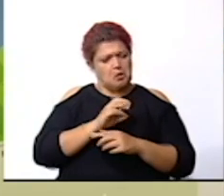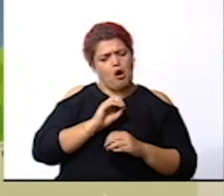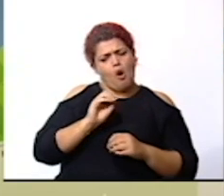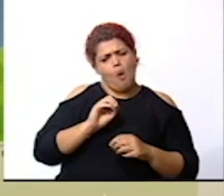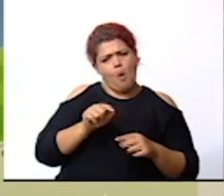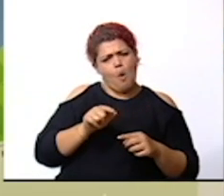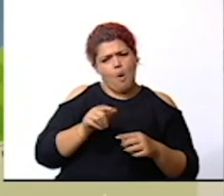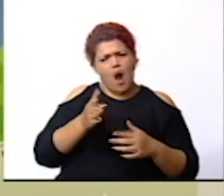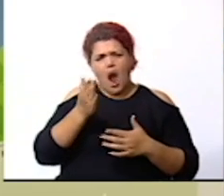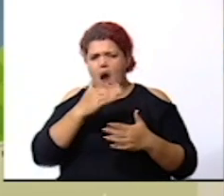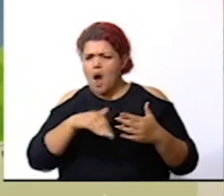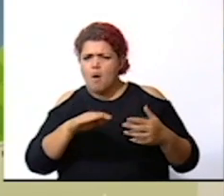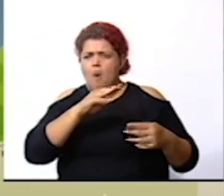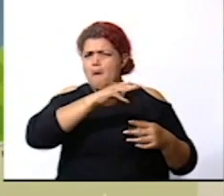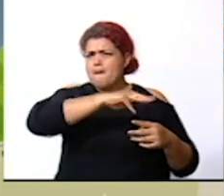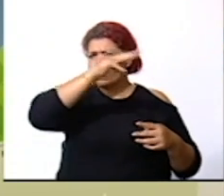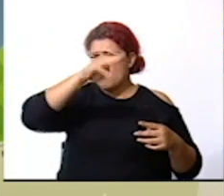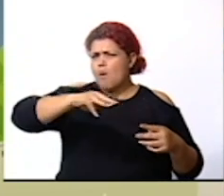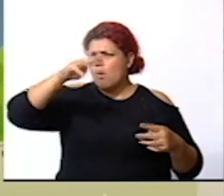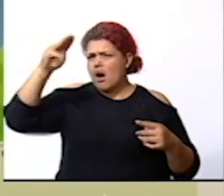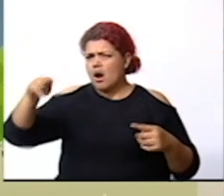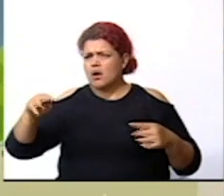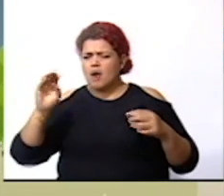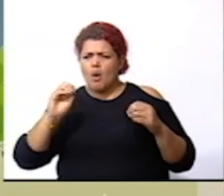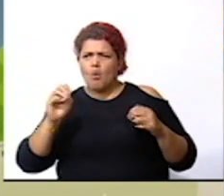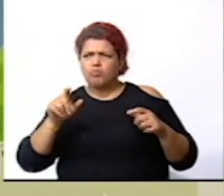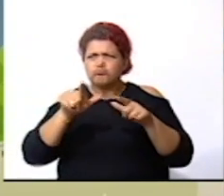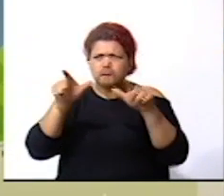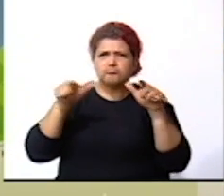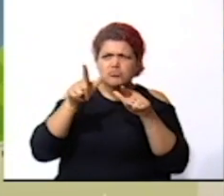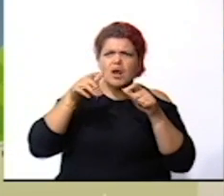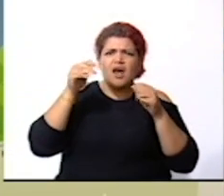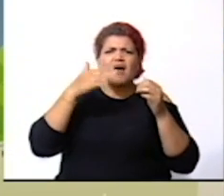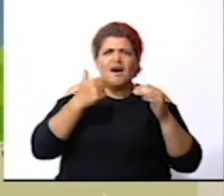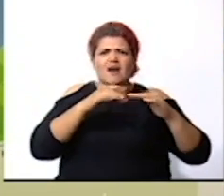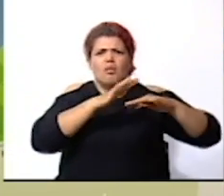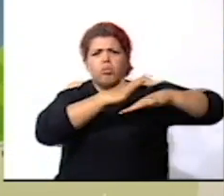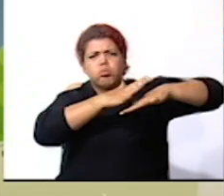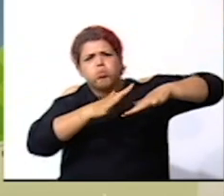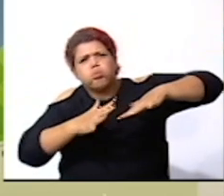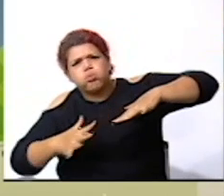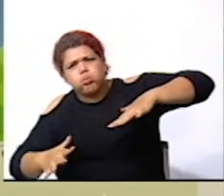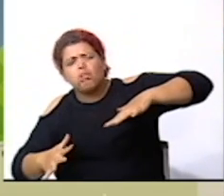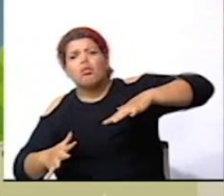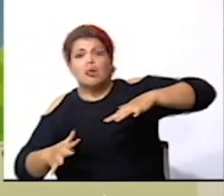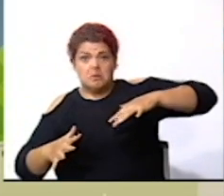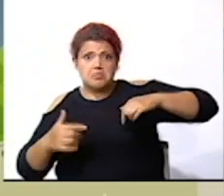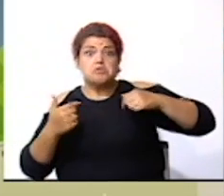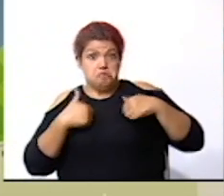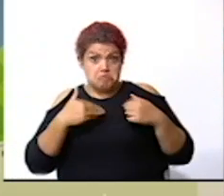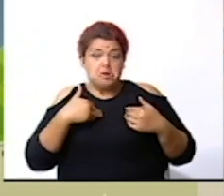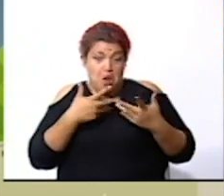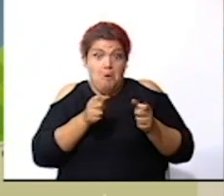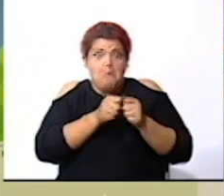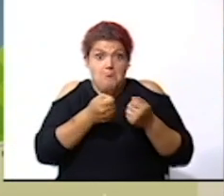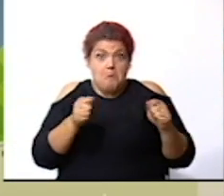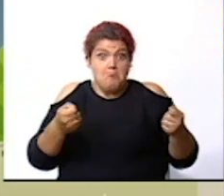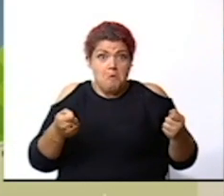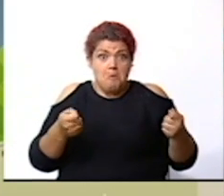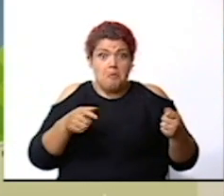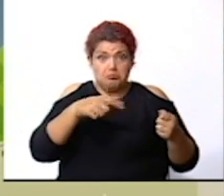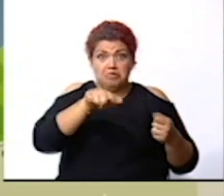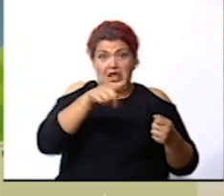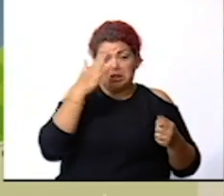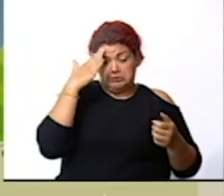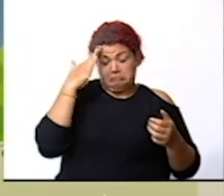algún tipo de montaña o zona en que tengamos un deslizamiento yo traigo un mapa para que ustedes tengan una